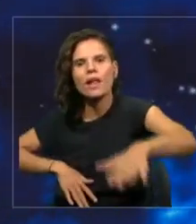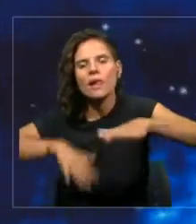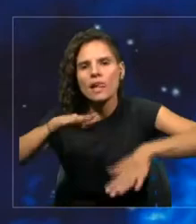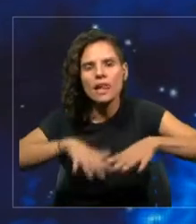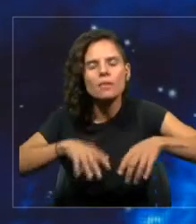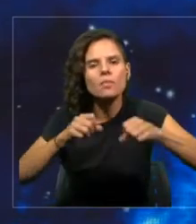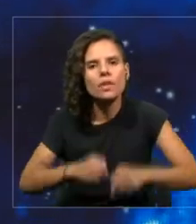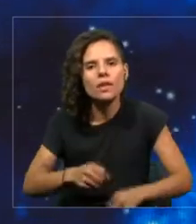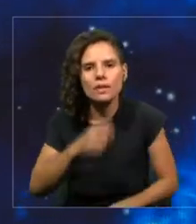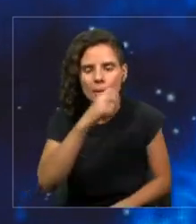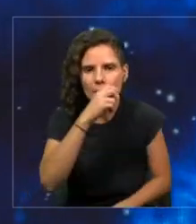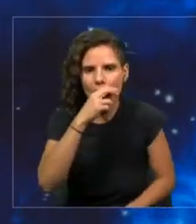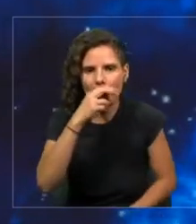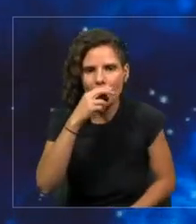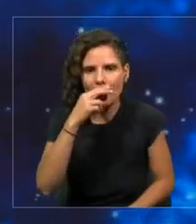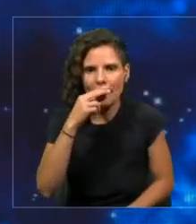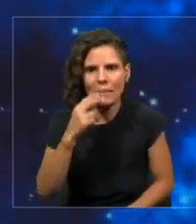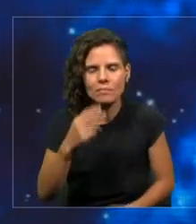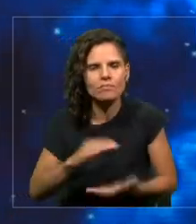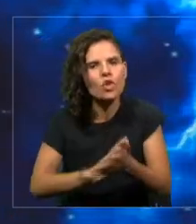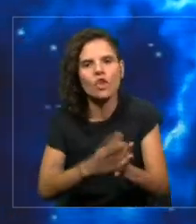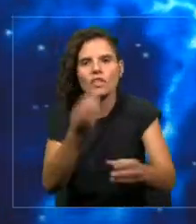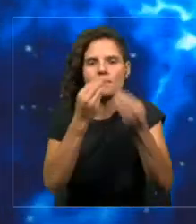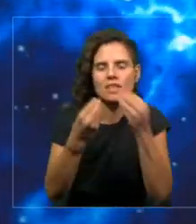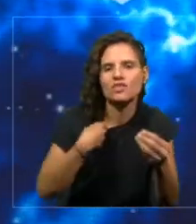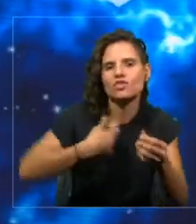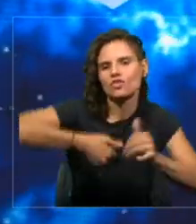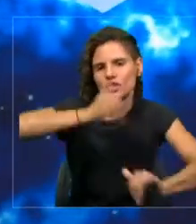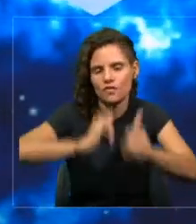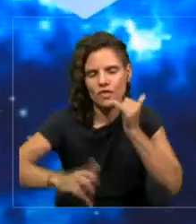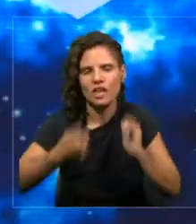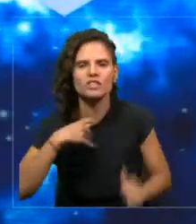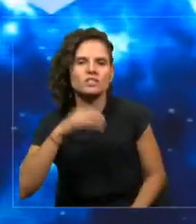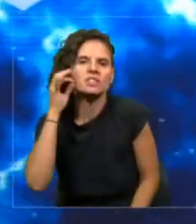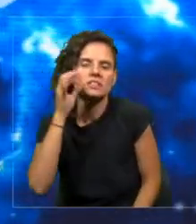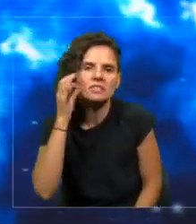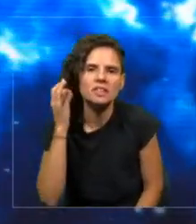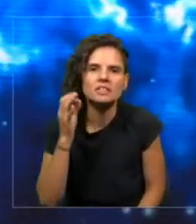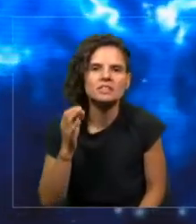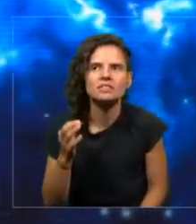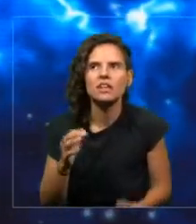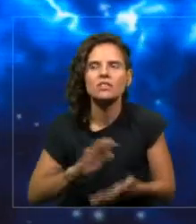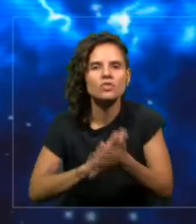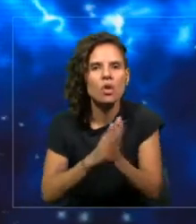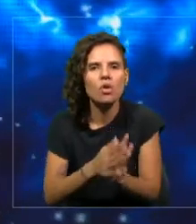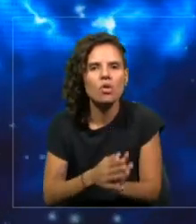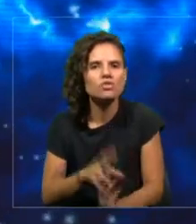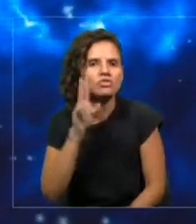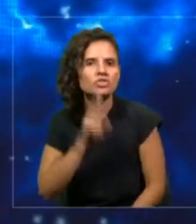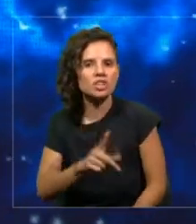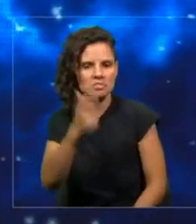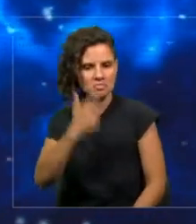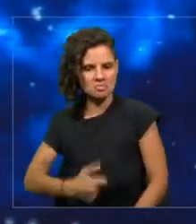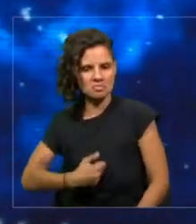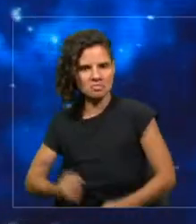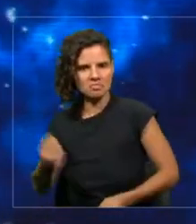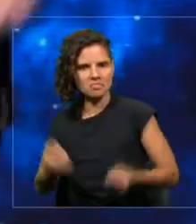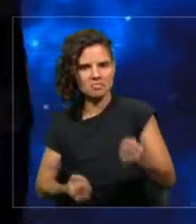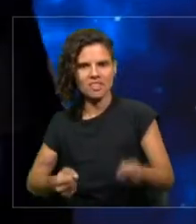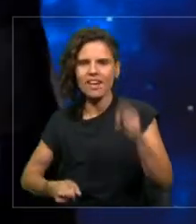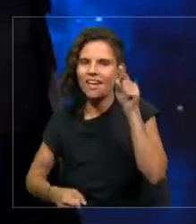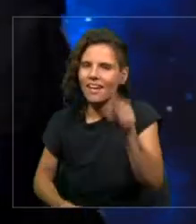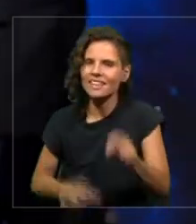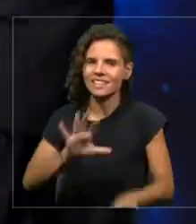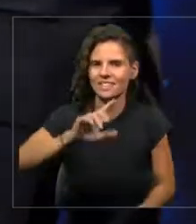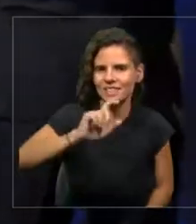alimentación los refrescos cerveza, etc. Driverless sin conductor eso es 5G que pueden ir